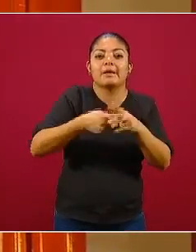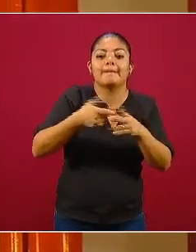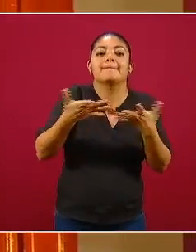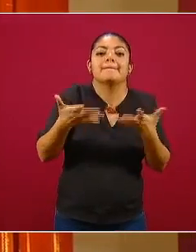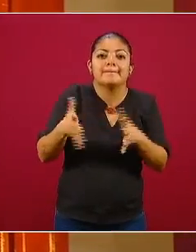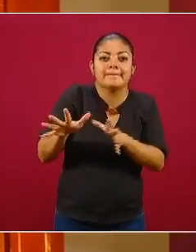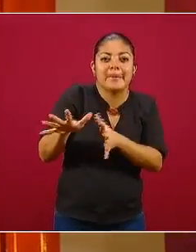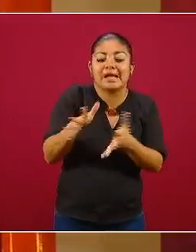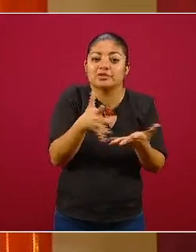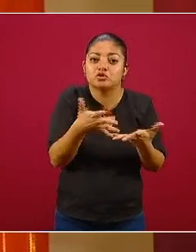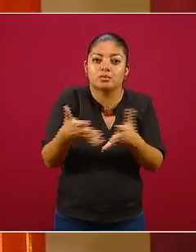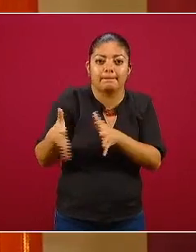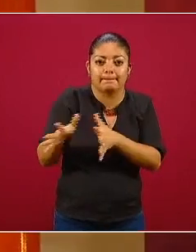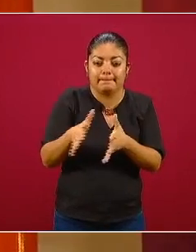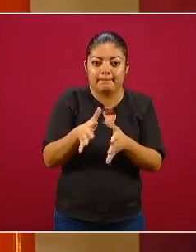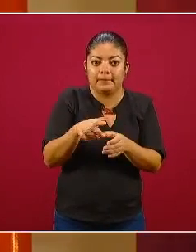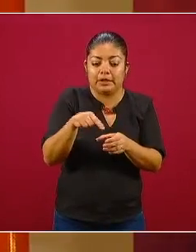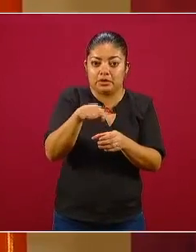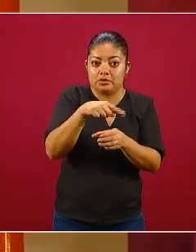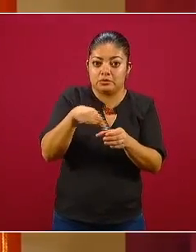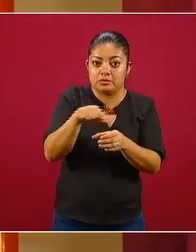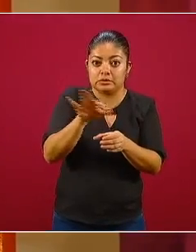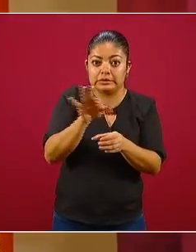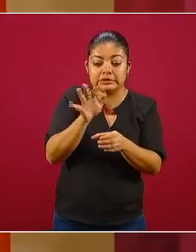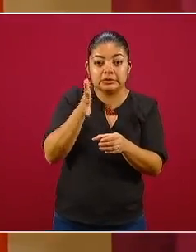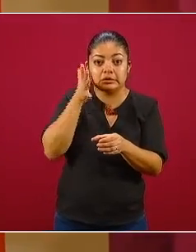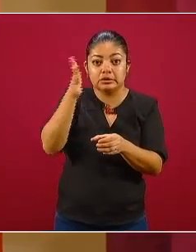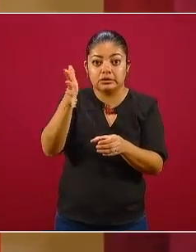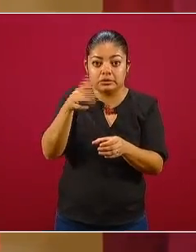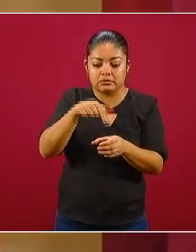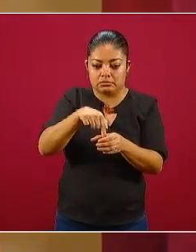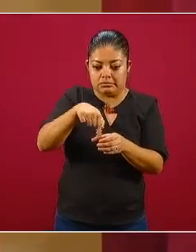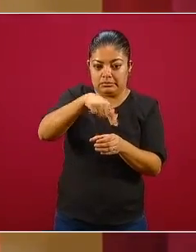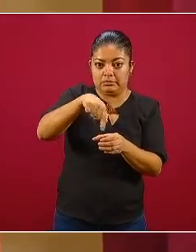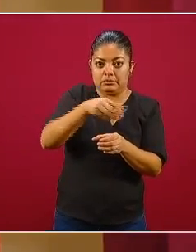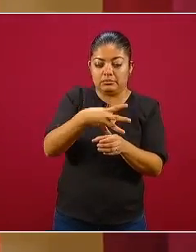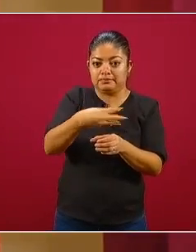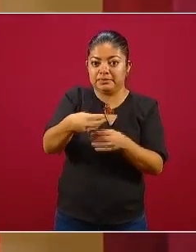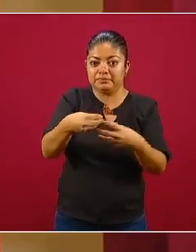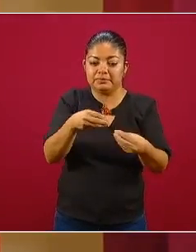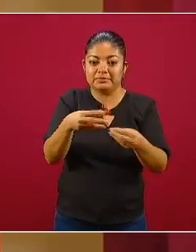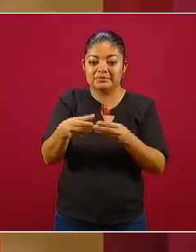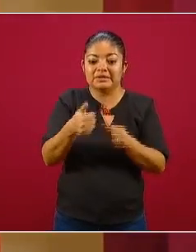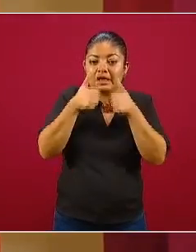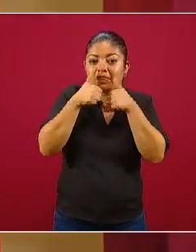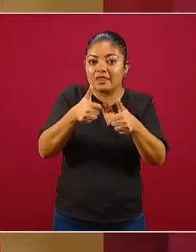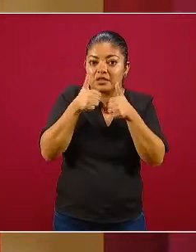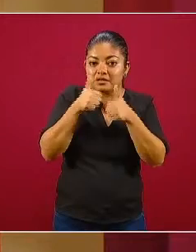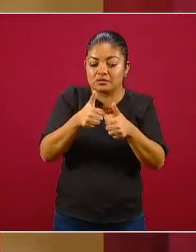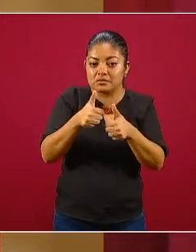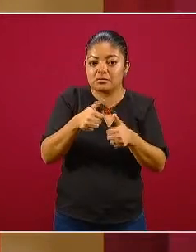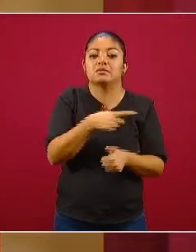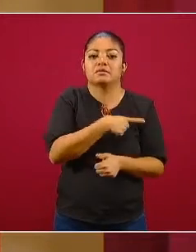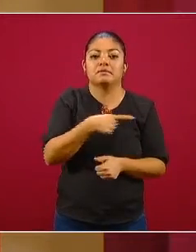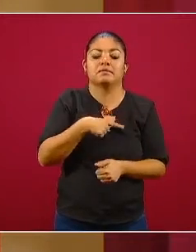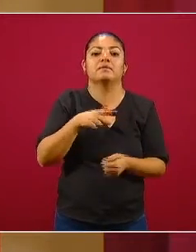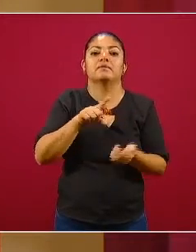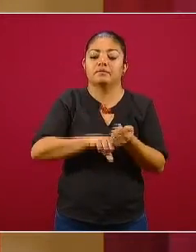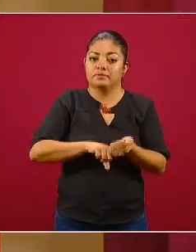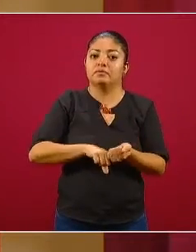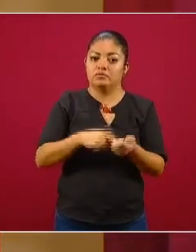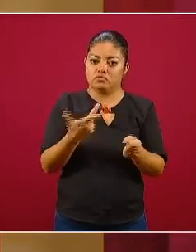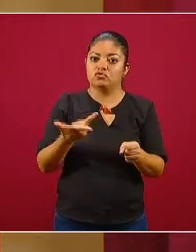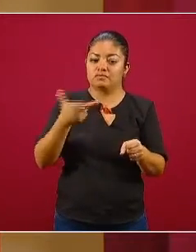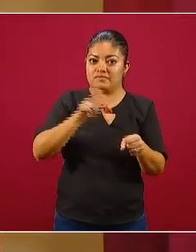predecir lo que va a ocurrir en una zona donde se está haciendo la intervención principal que es garantizar la disponibilidad